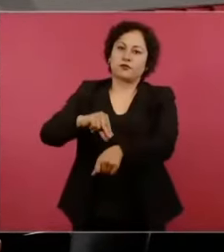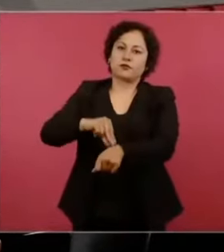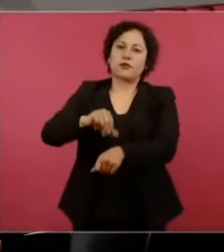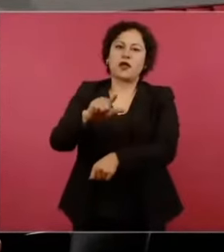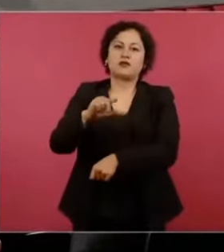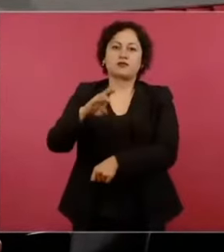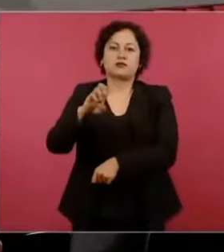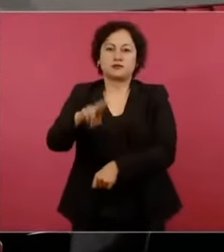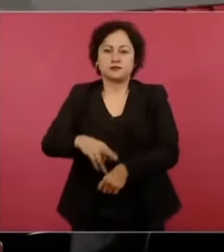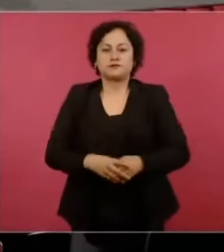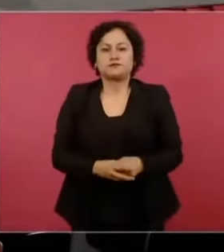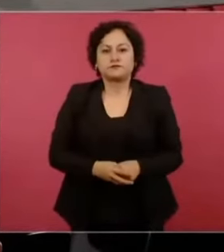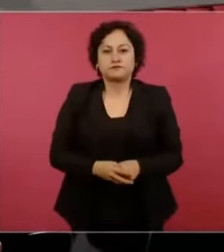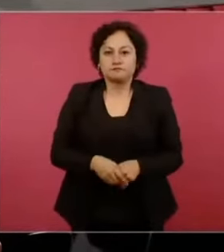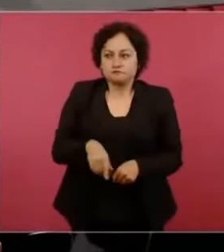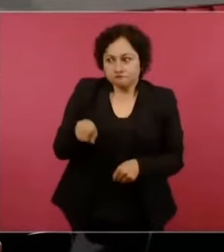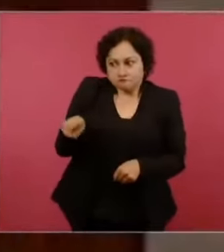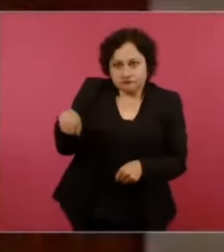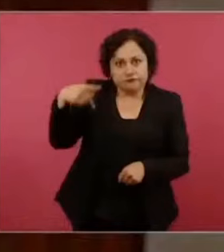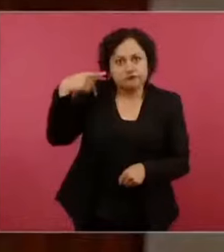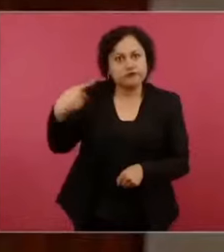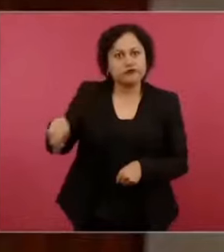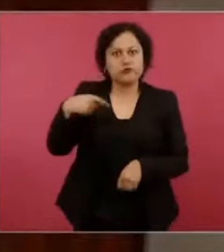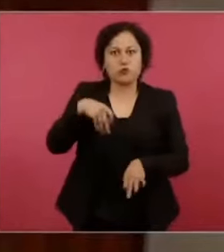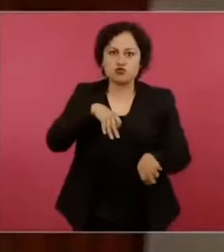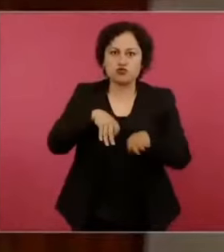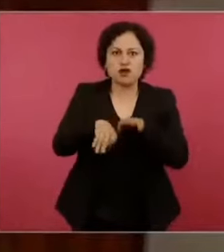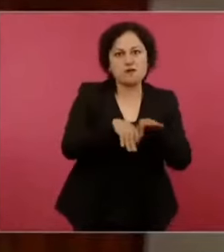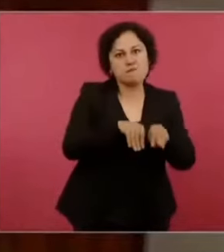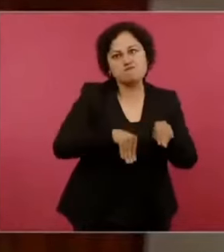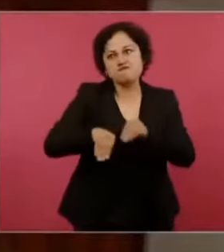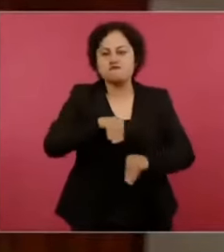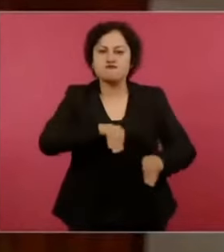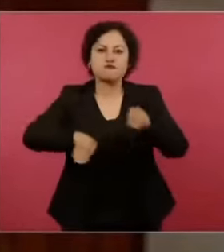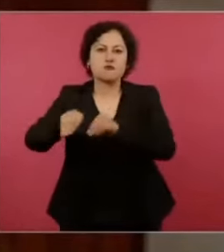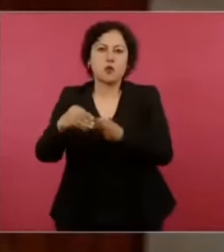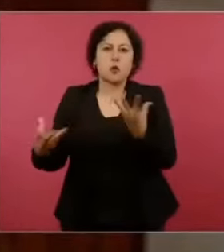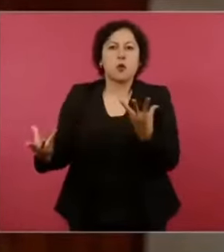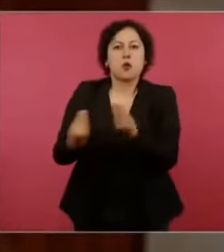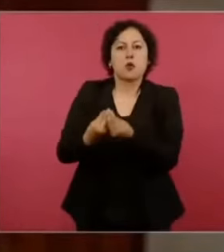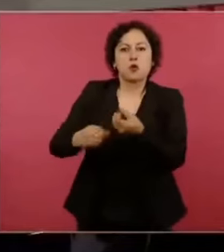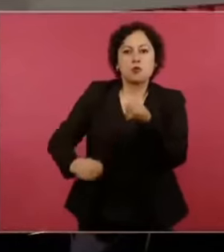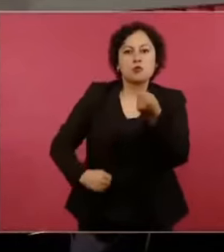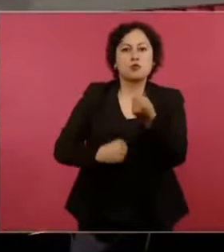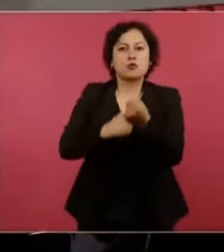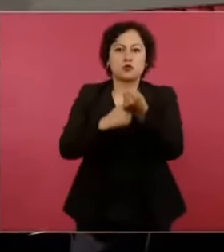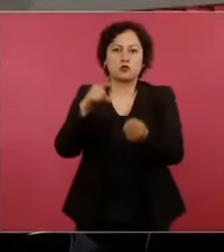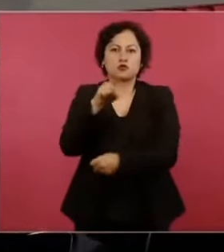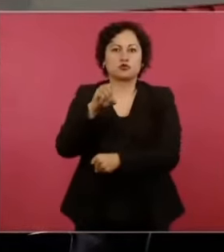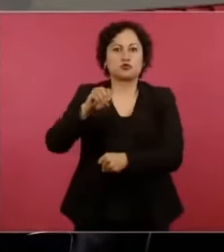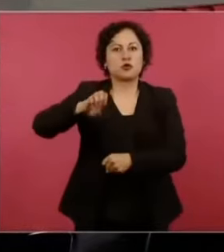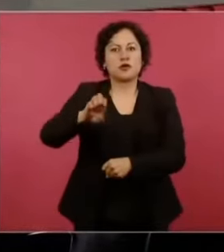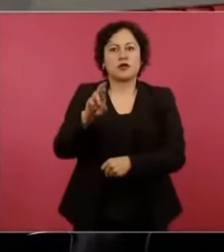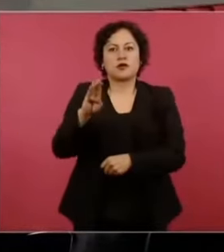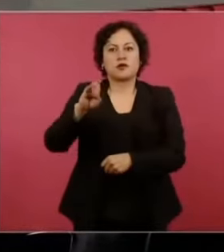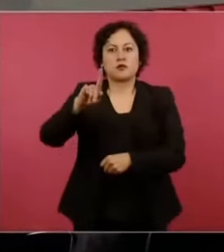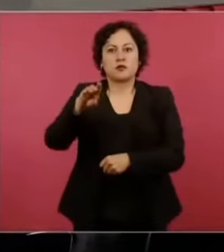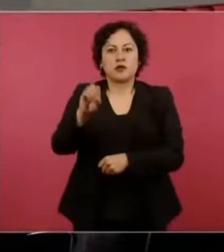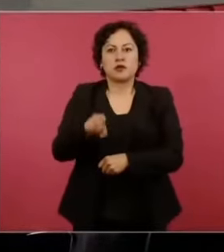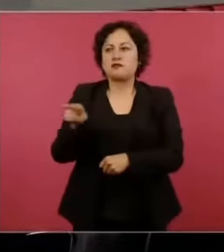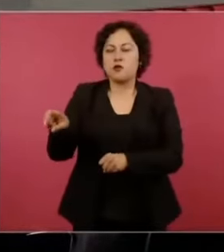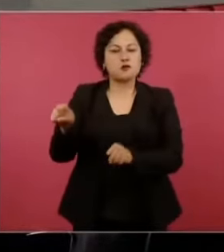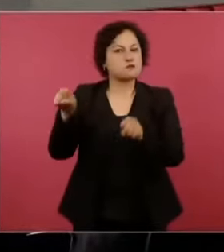Con una dinámica operativa del maestro Zoe Robledo, que orquestó también de manera